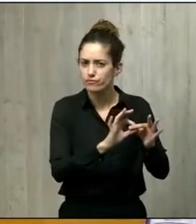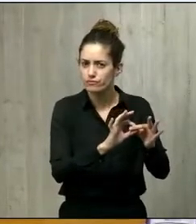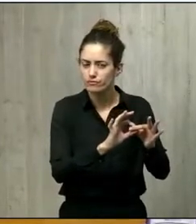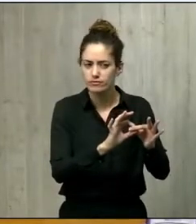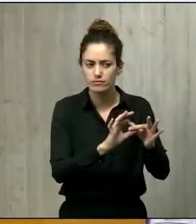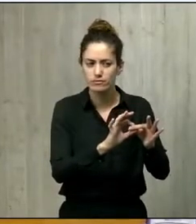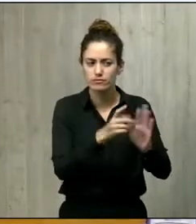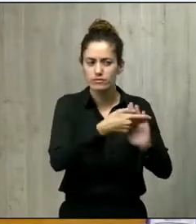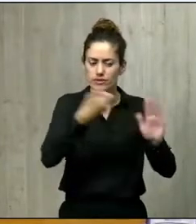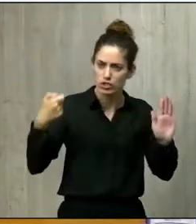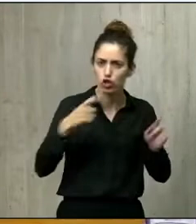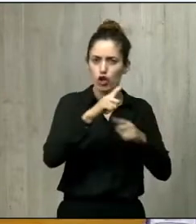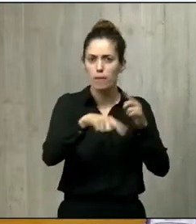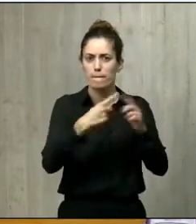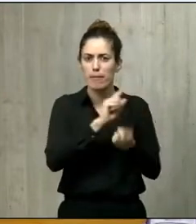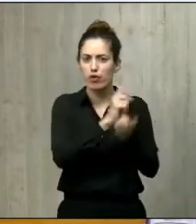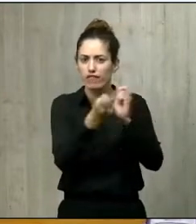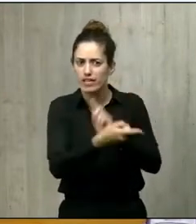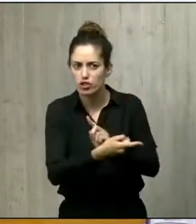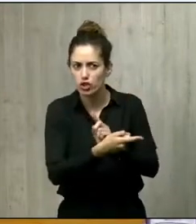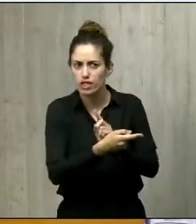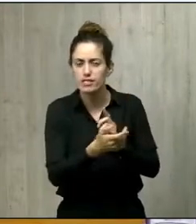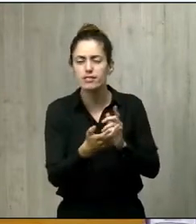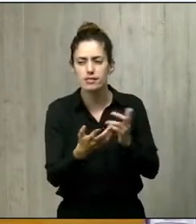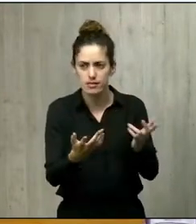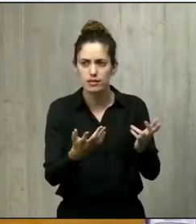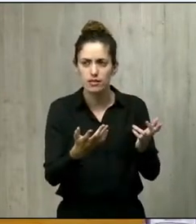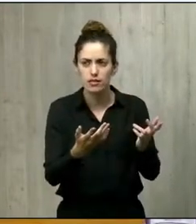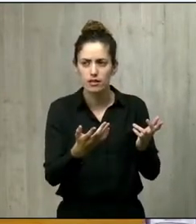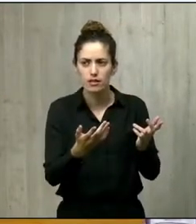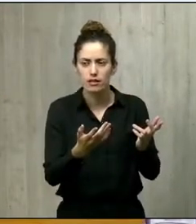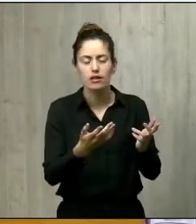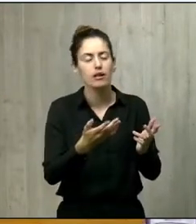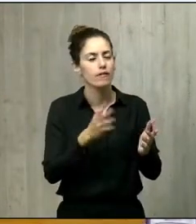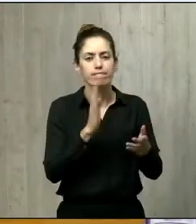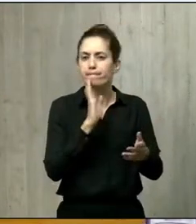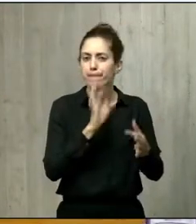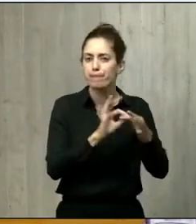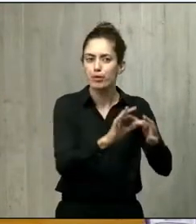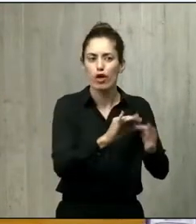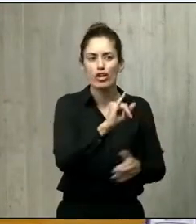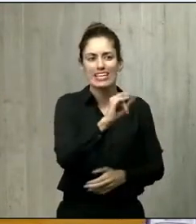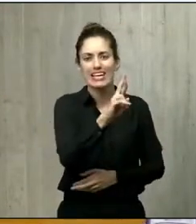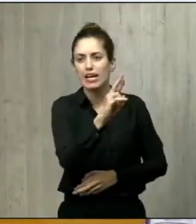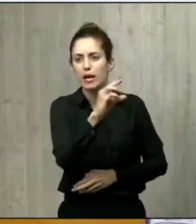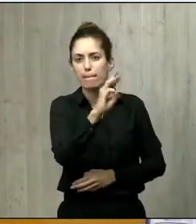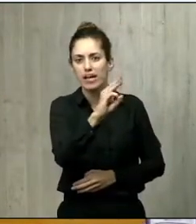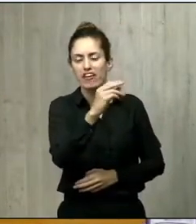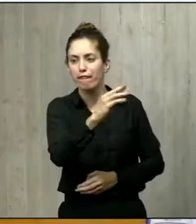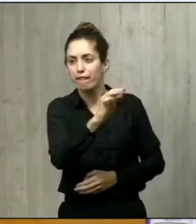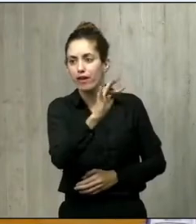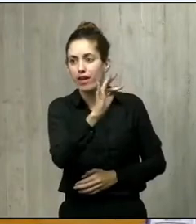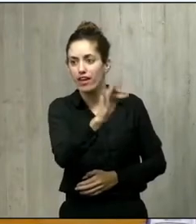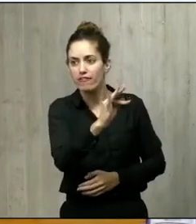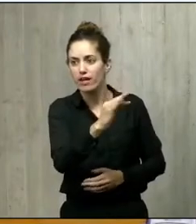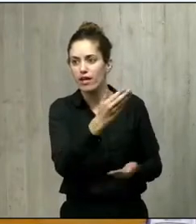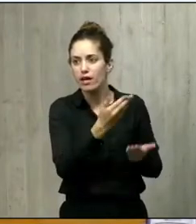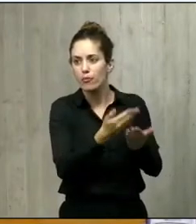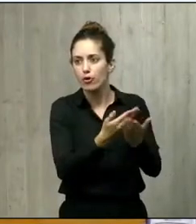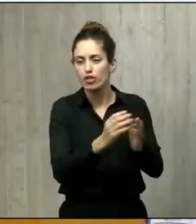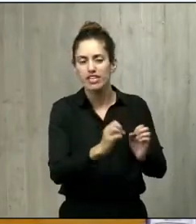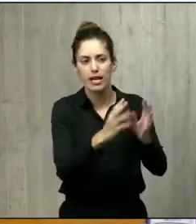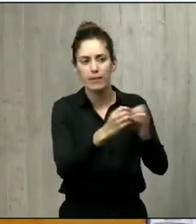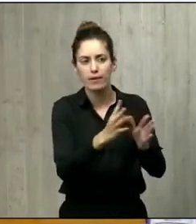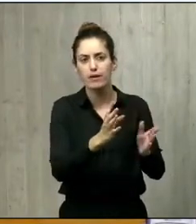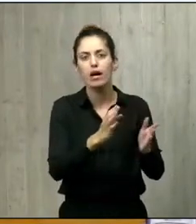bonificaciones de impuestos, entre otros el IRPF, por ejemplo, en La Palma, la propuesta que ha hecho